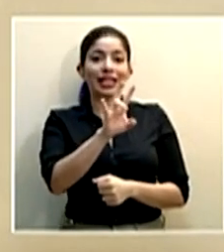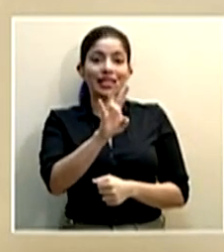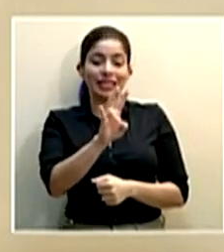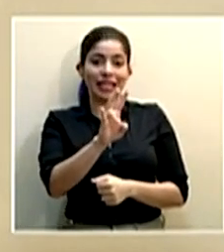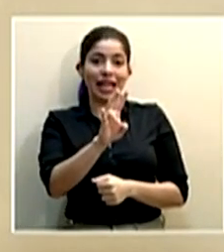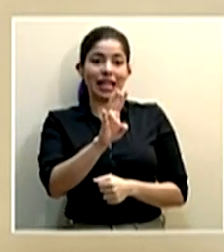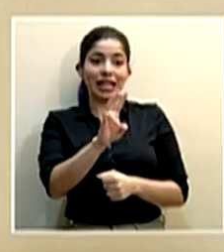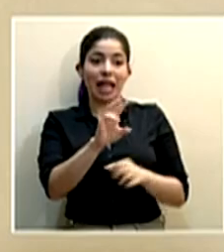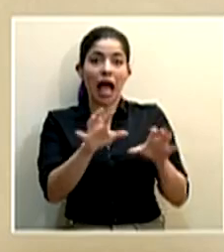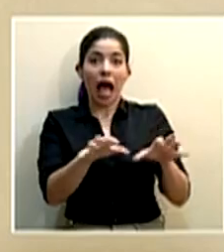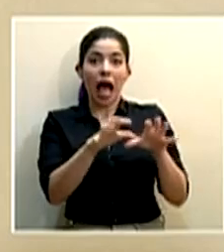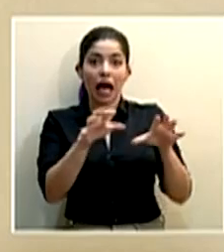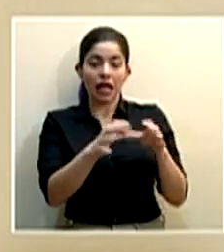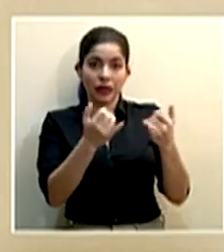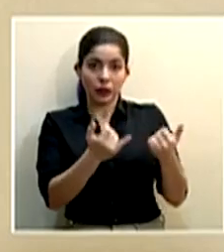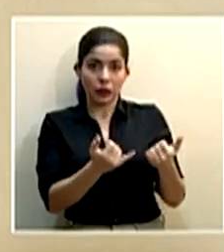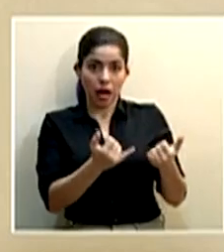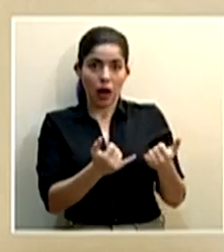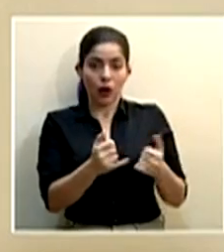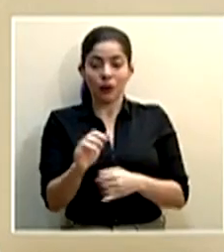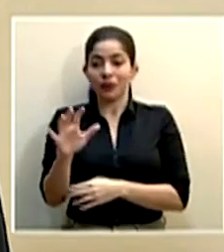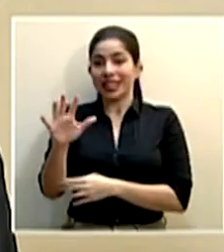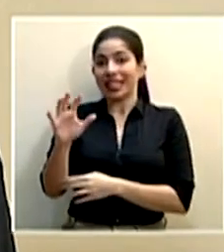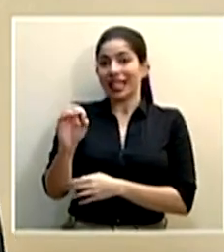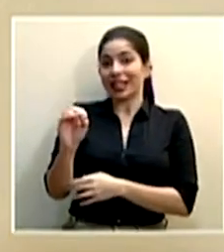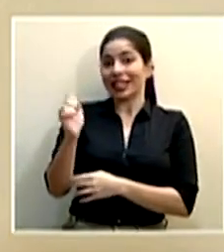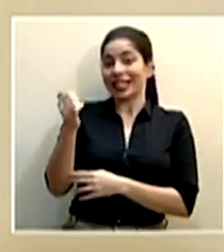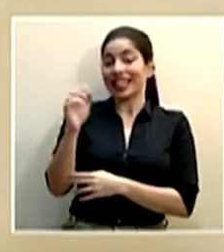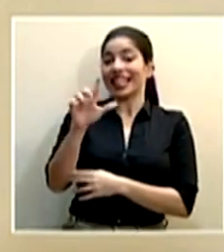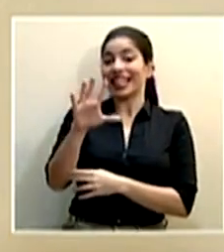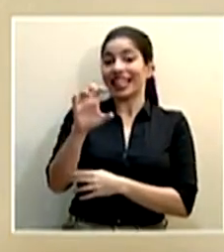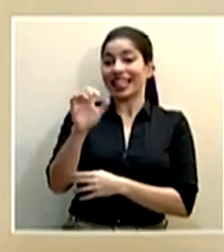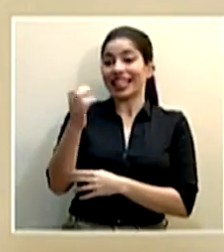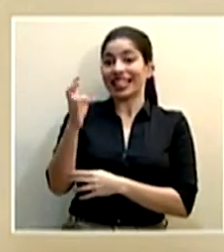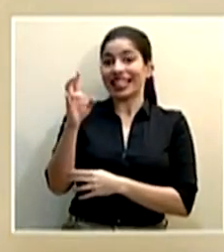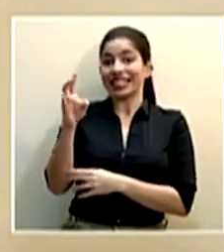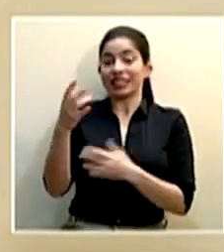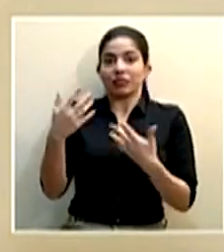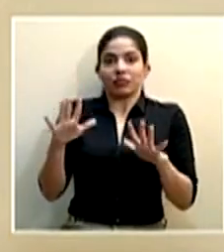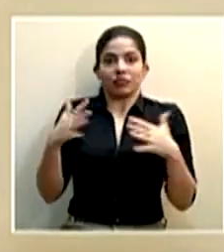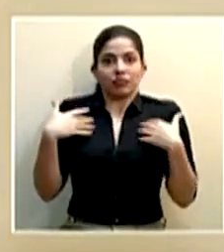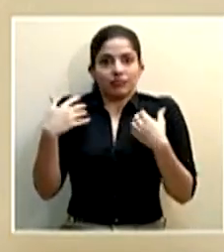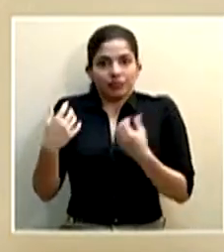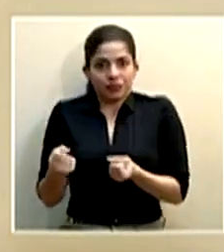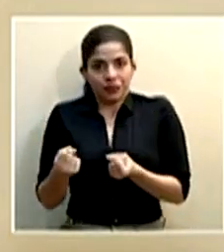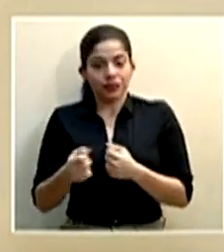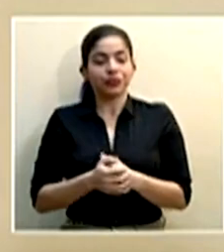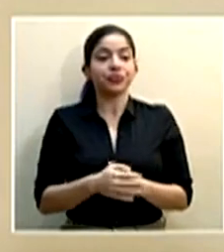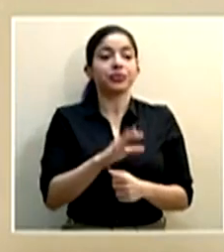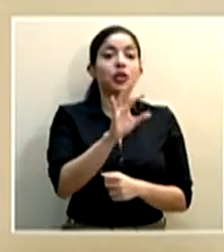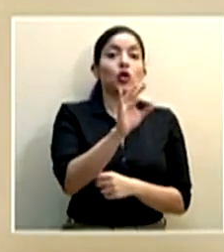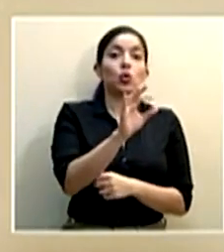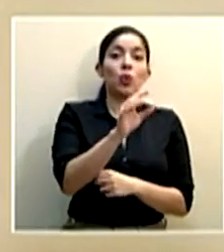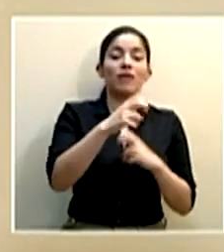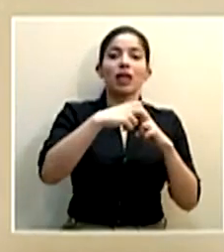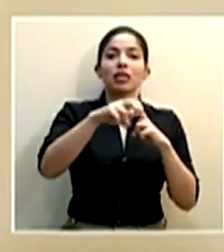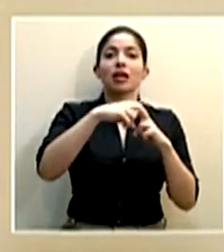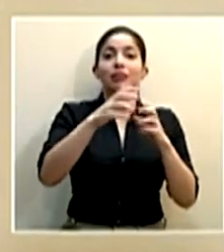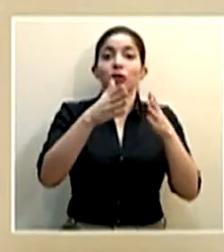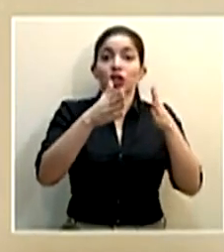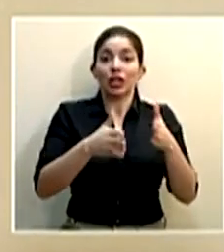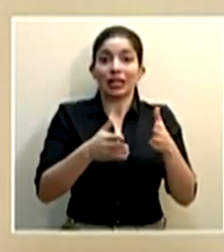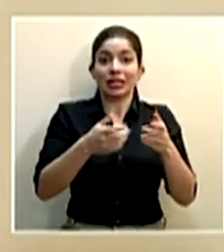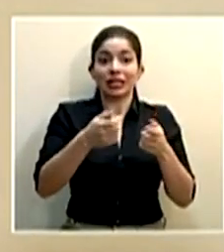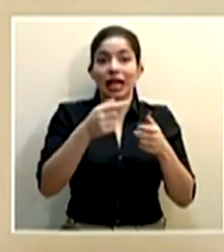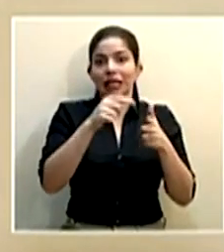casos activos, 517 recuperados y tenemos nueve transportistas que no